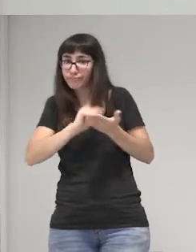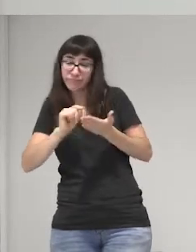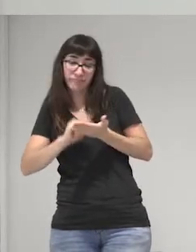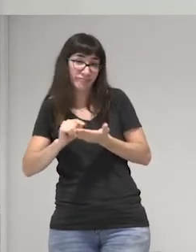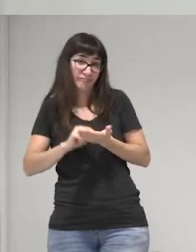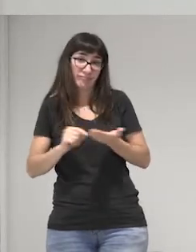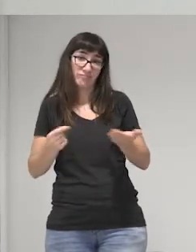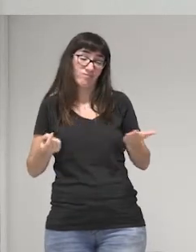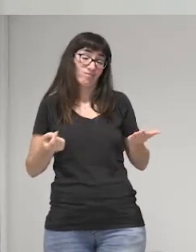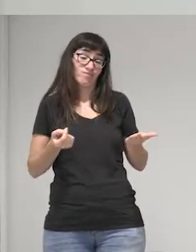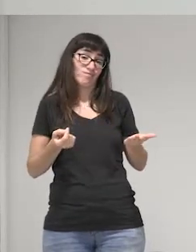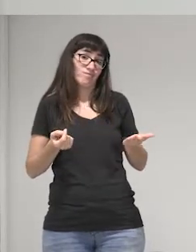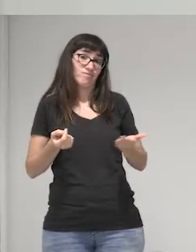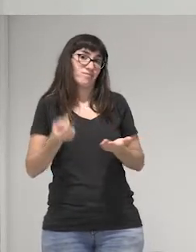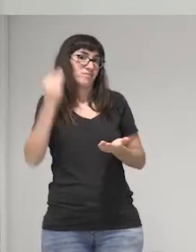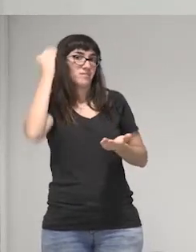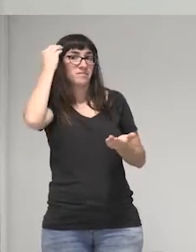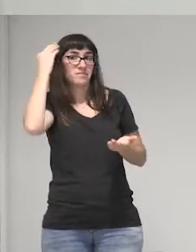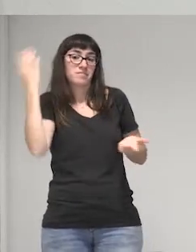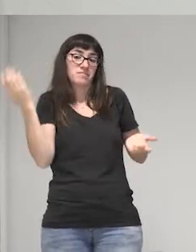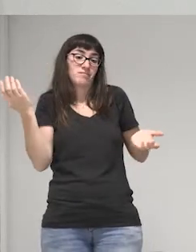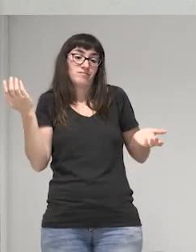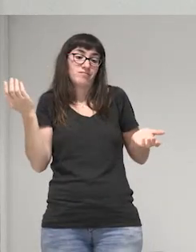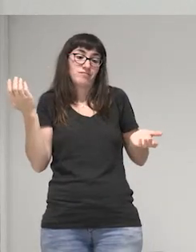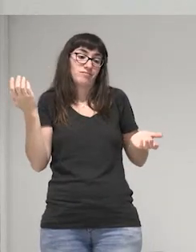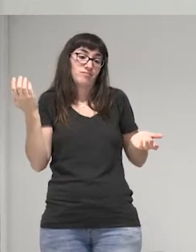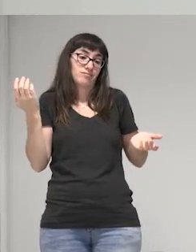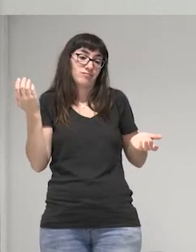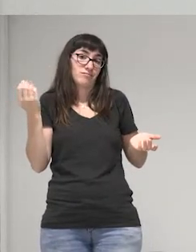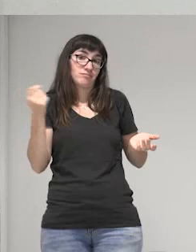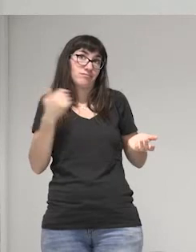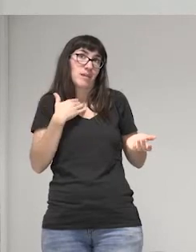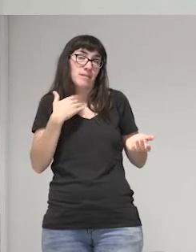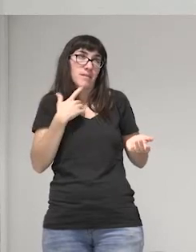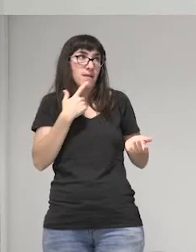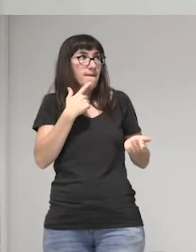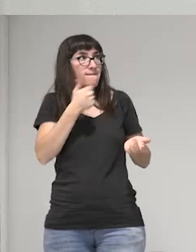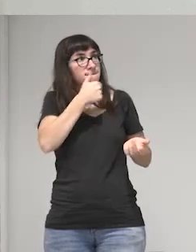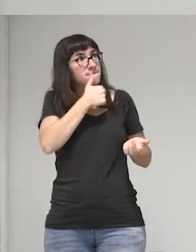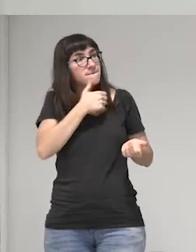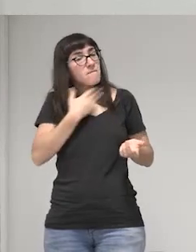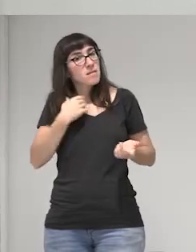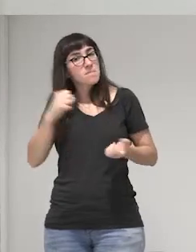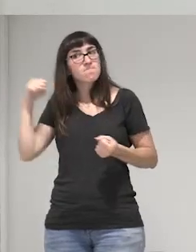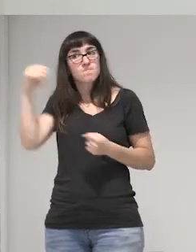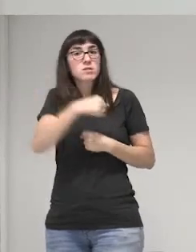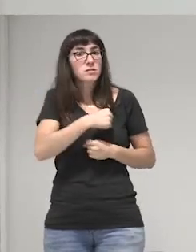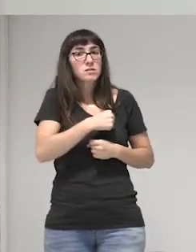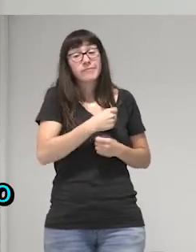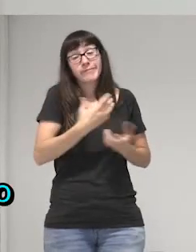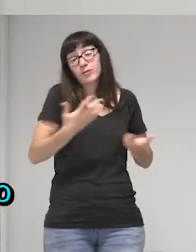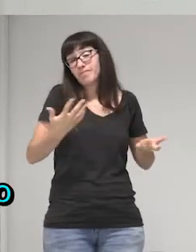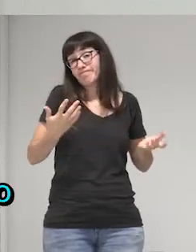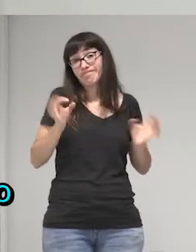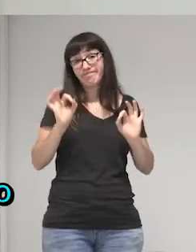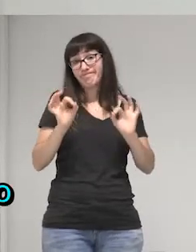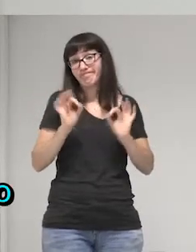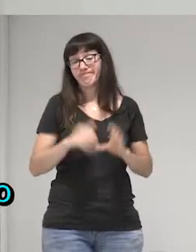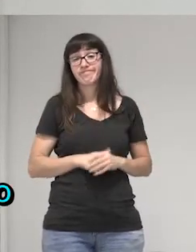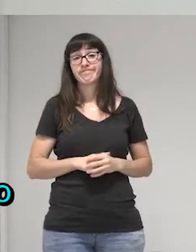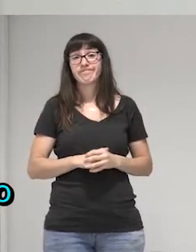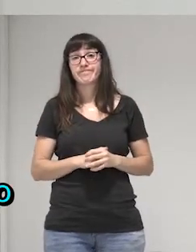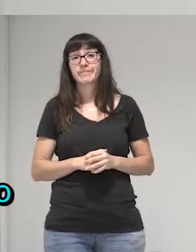contener no darle un puñetazo a esa gente tan indolente este pero bueno